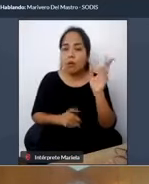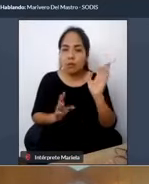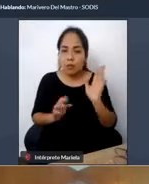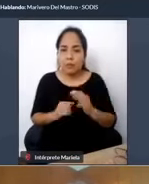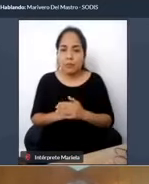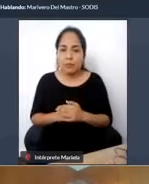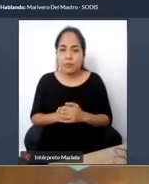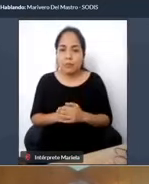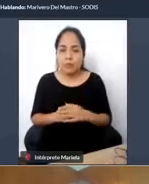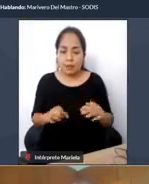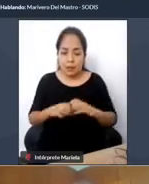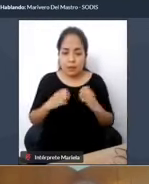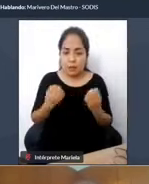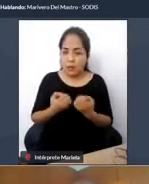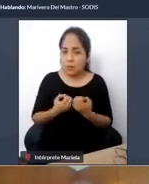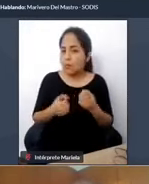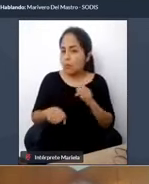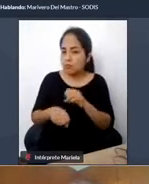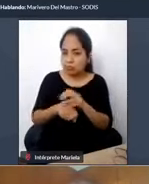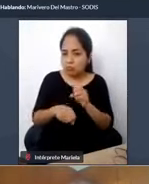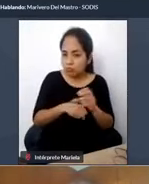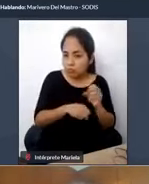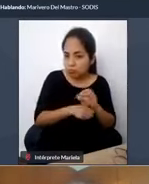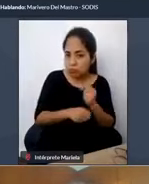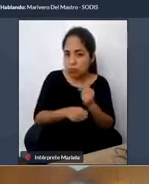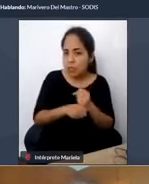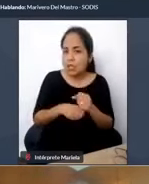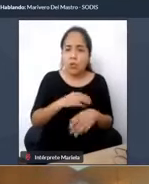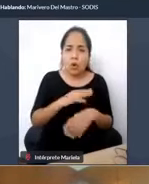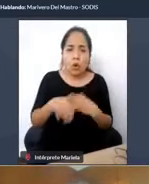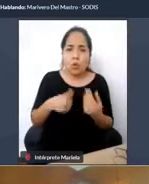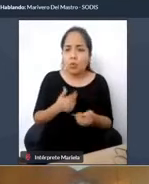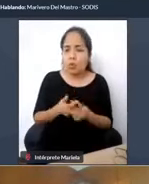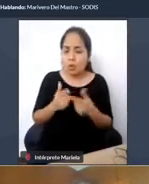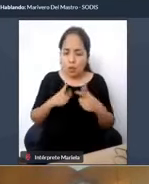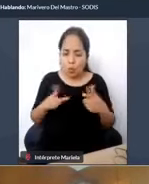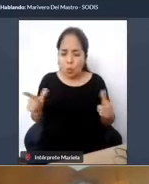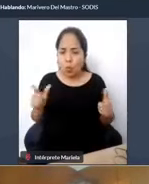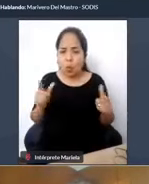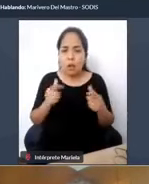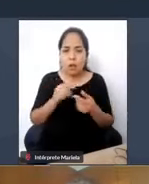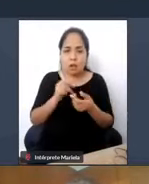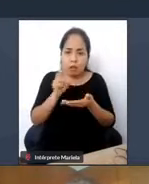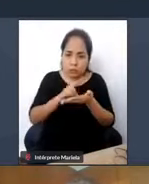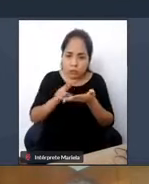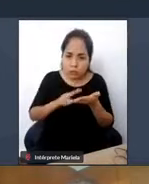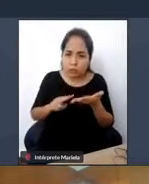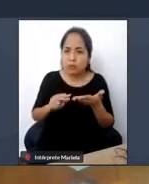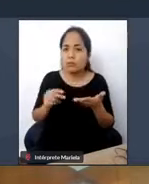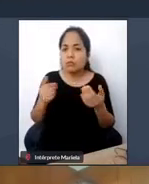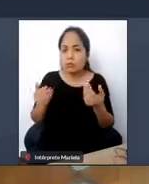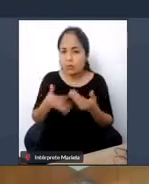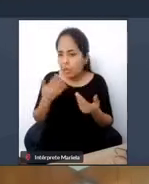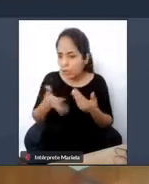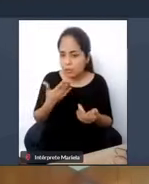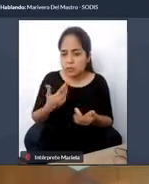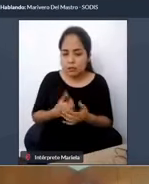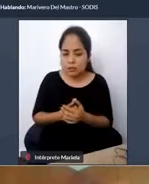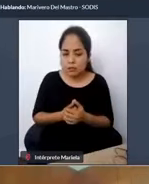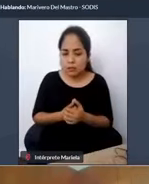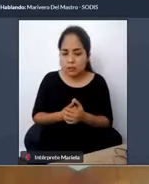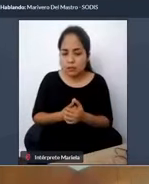personal y el lenguaje sencillo, ¿no? El lenguaje sencillo y claro y en discapacidad